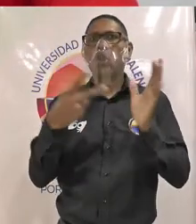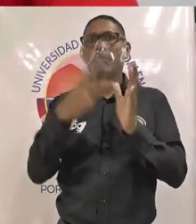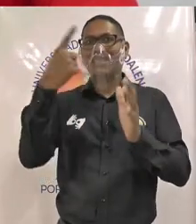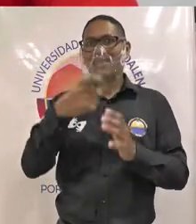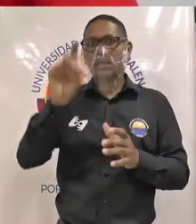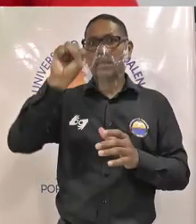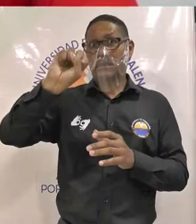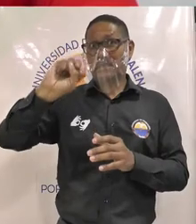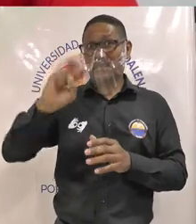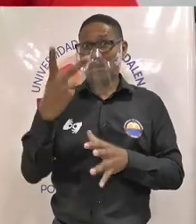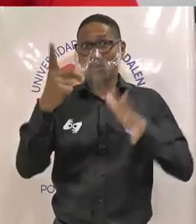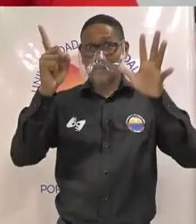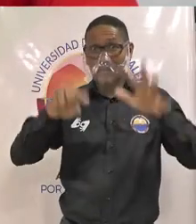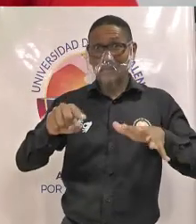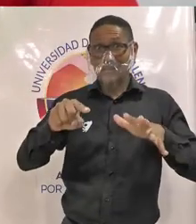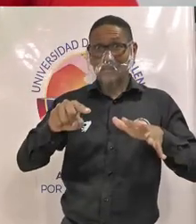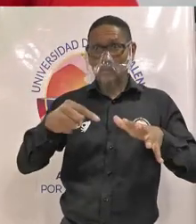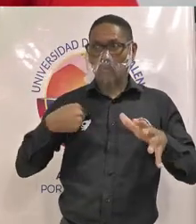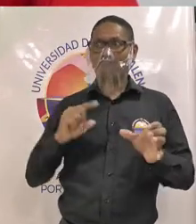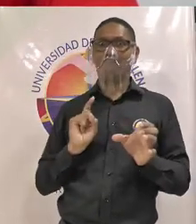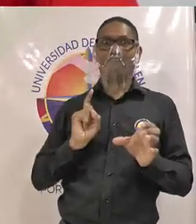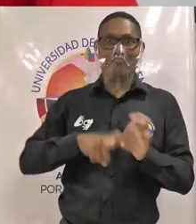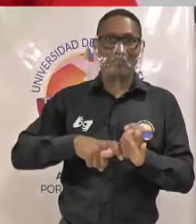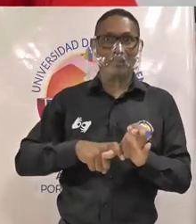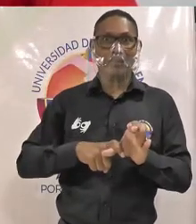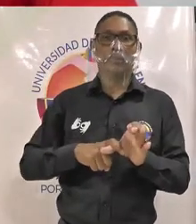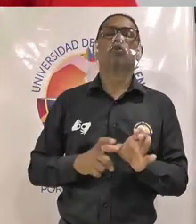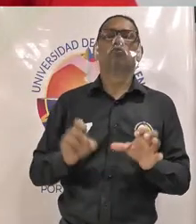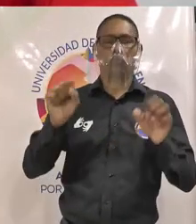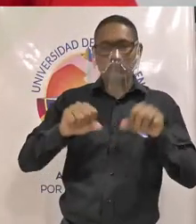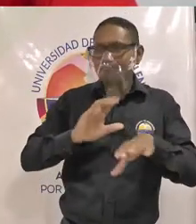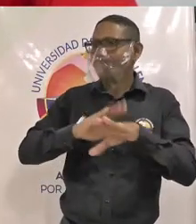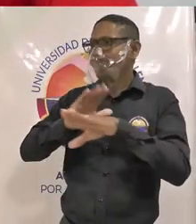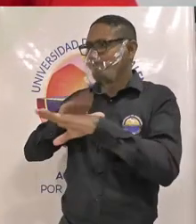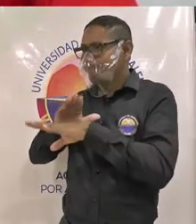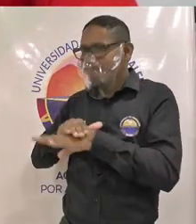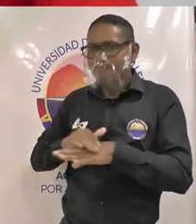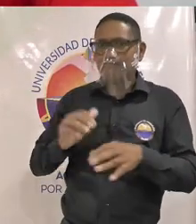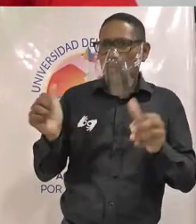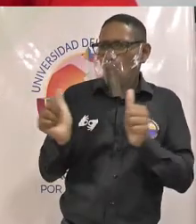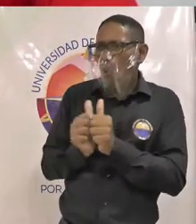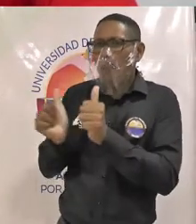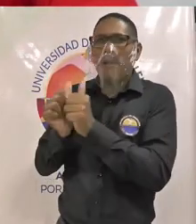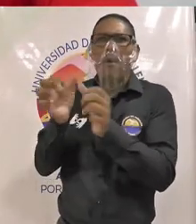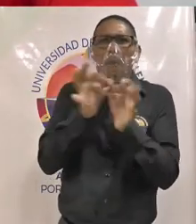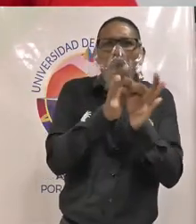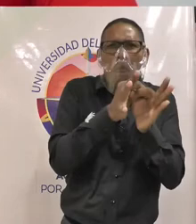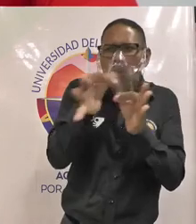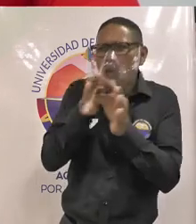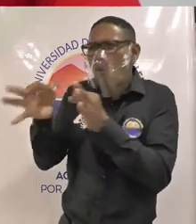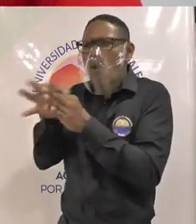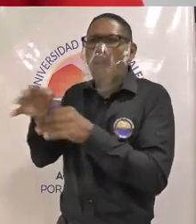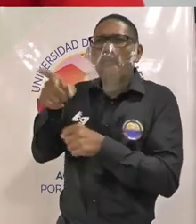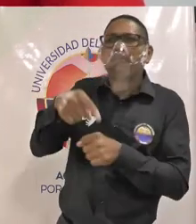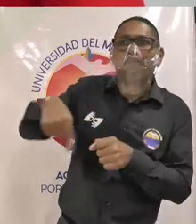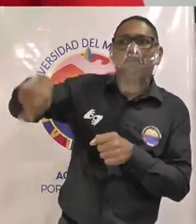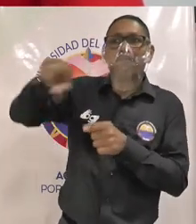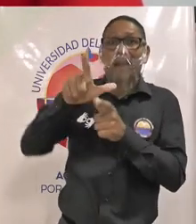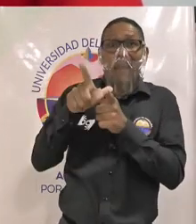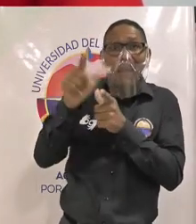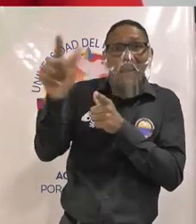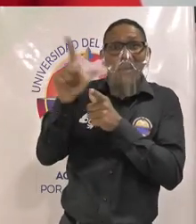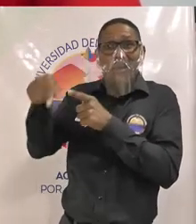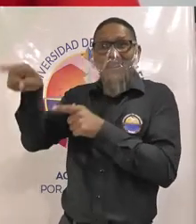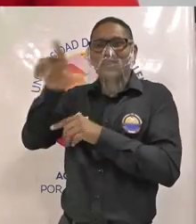así queremos promover que nuestros compañeros de los corregimientos de los municipios de la